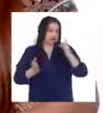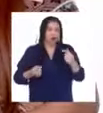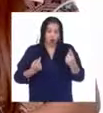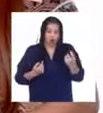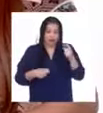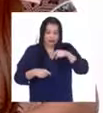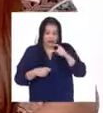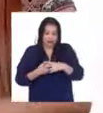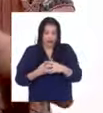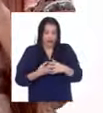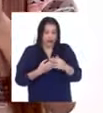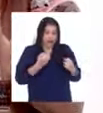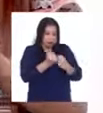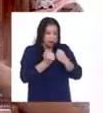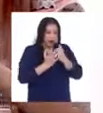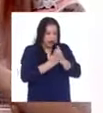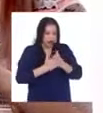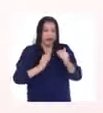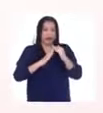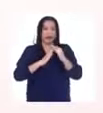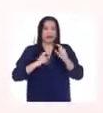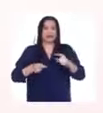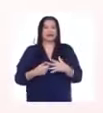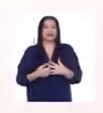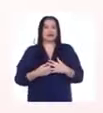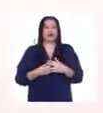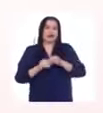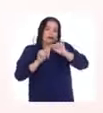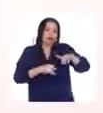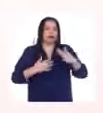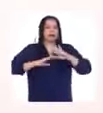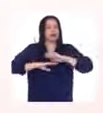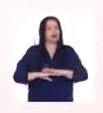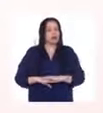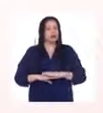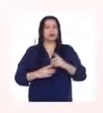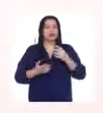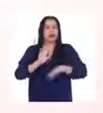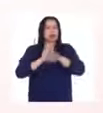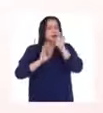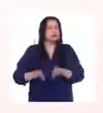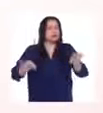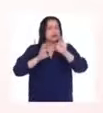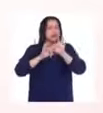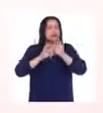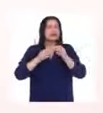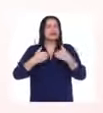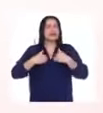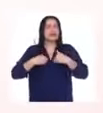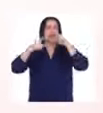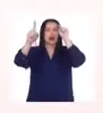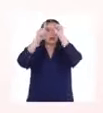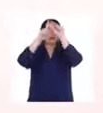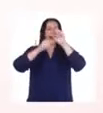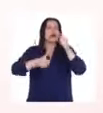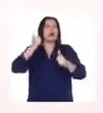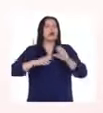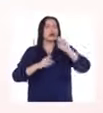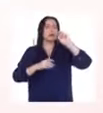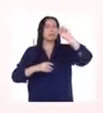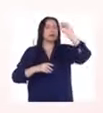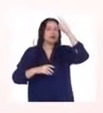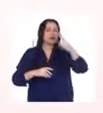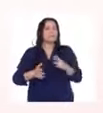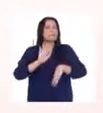ayudar en casa. Lo importante es trazarnos metas y establecer qué es lo más importante para nosotros.